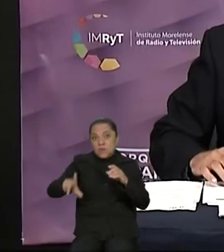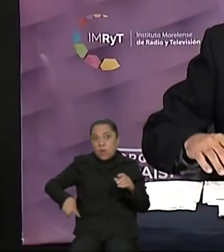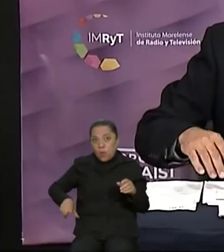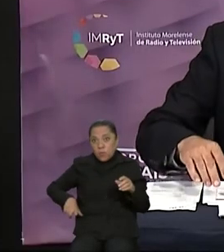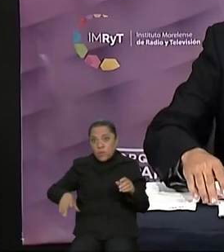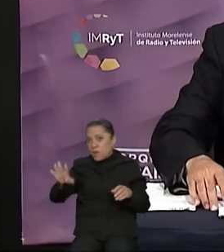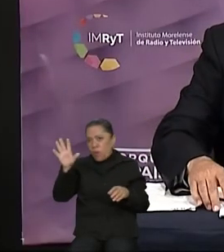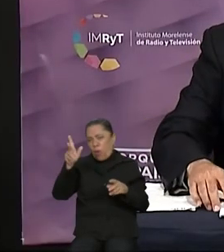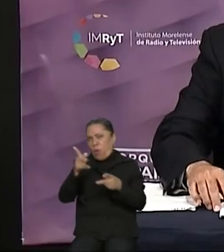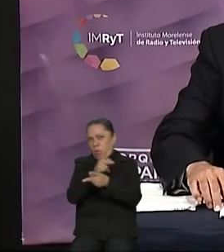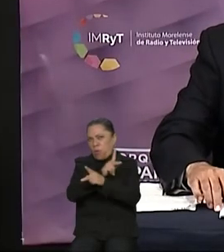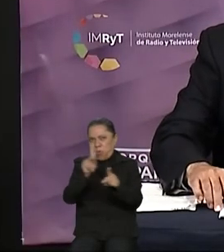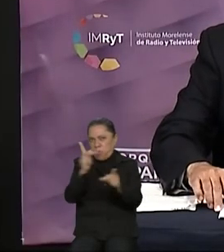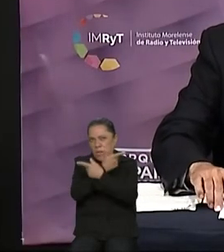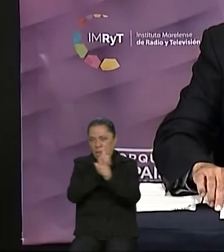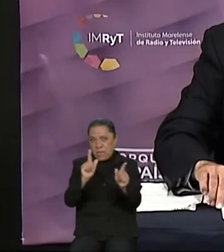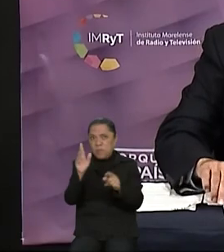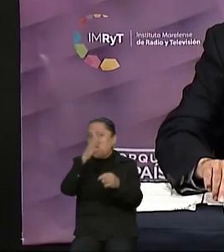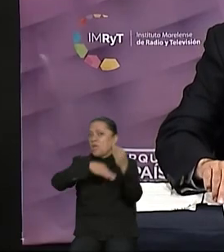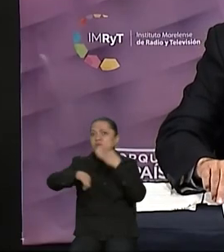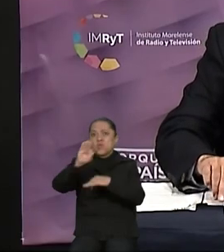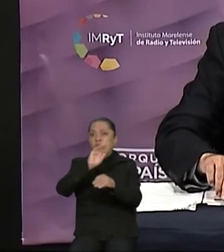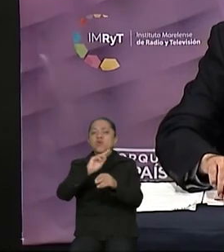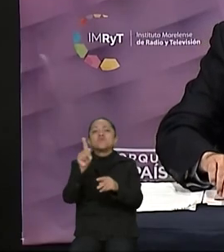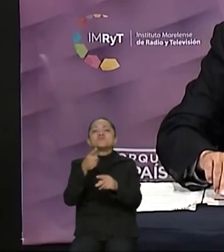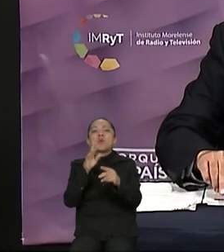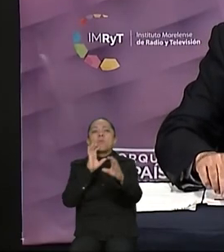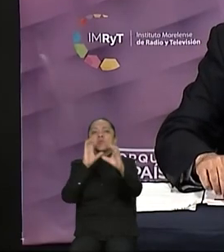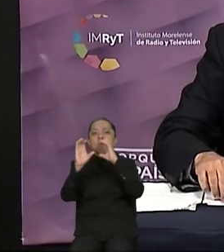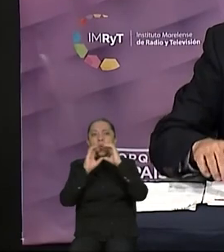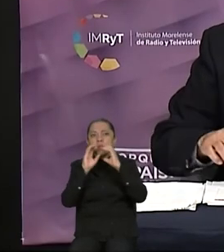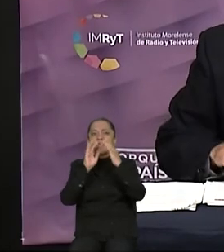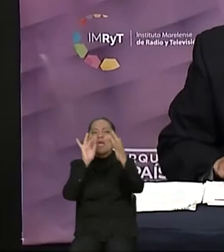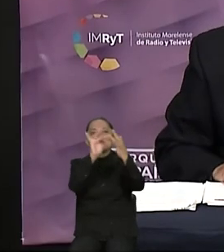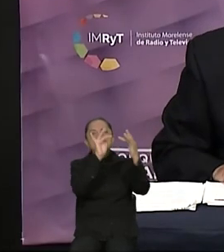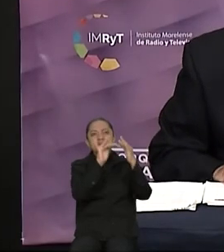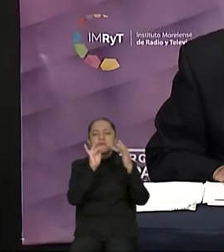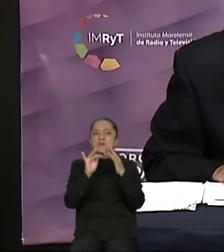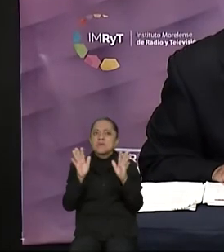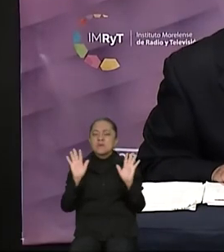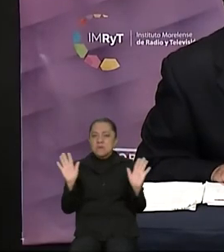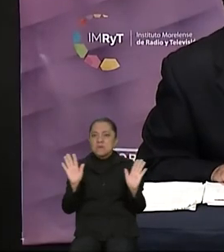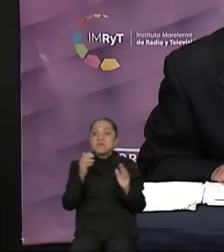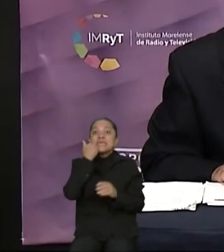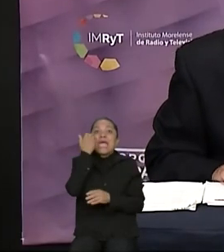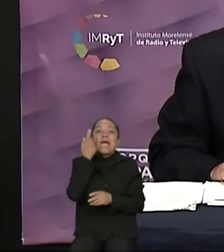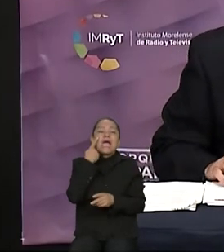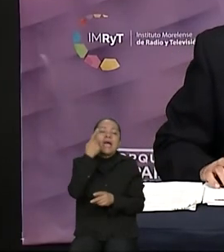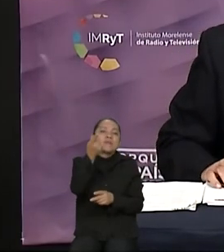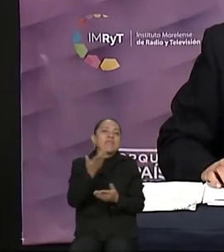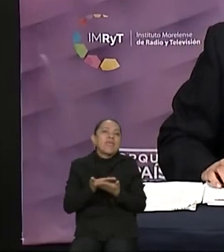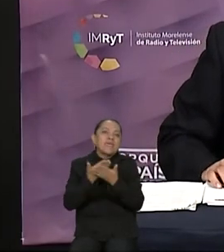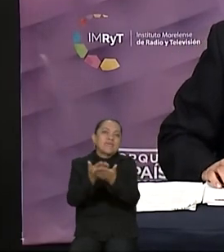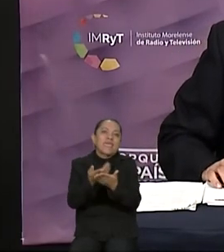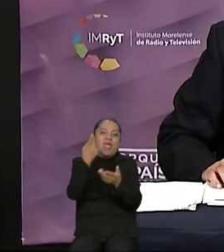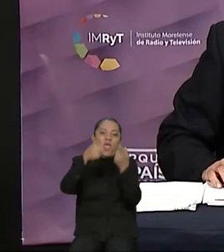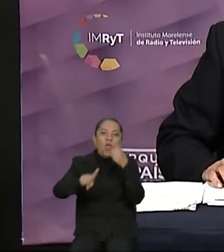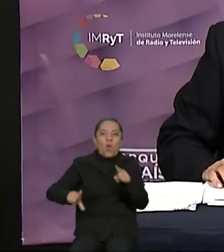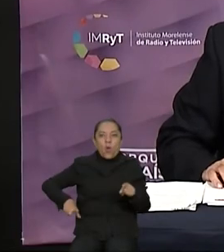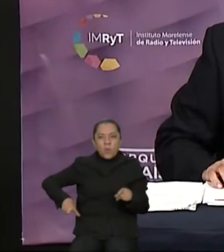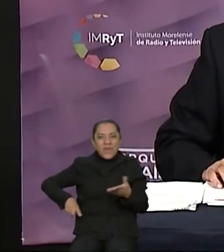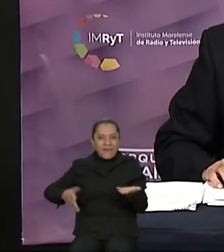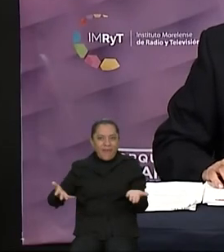comunicación entre la sociedad y quienes aspiran a gobernarnos a los diferentes cargos de elección popular. Así es Carlos y de este modo